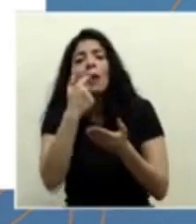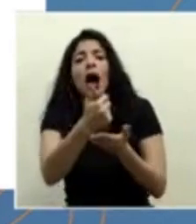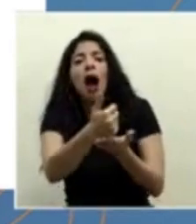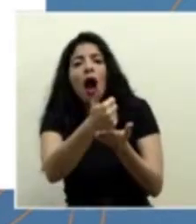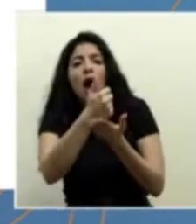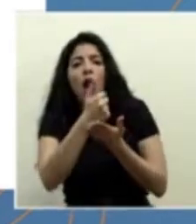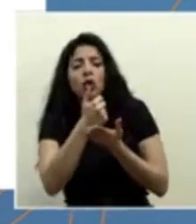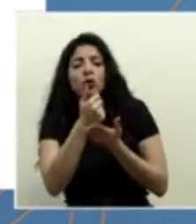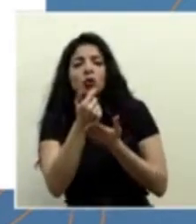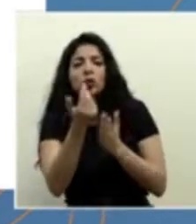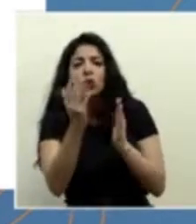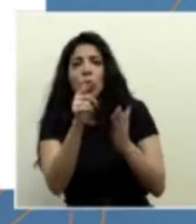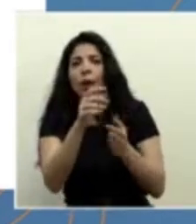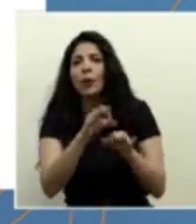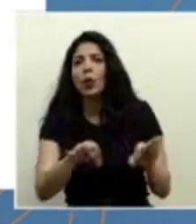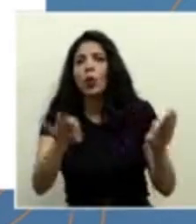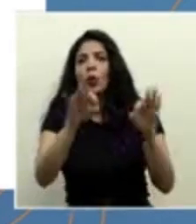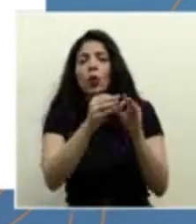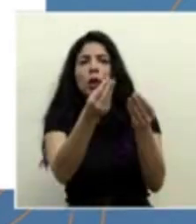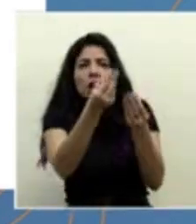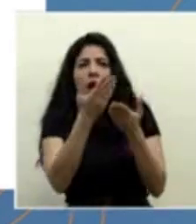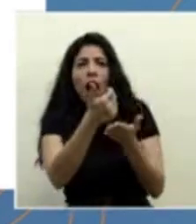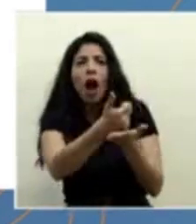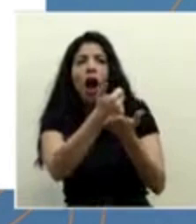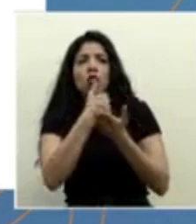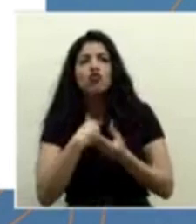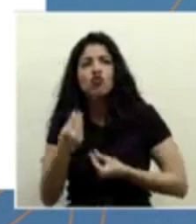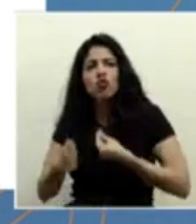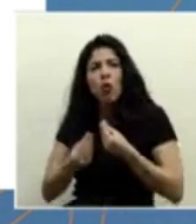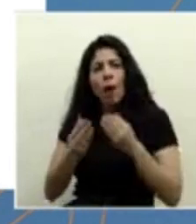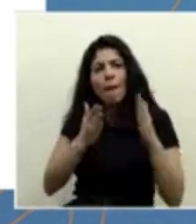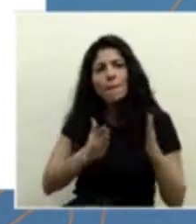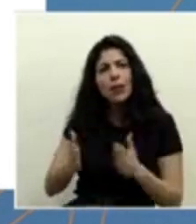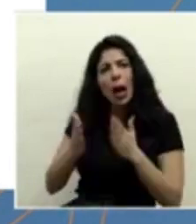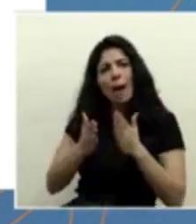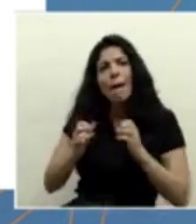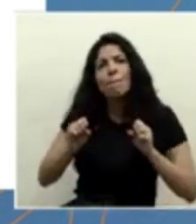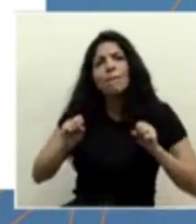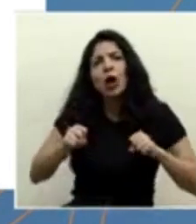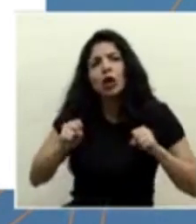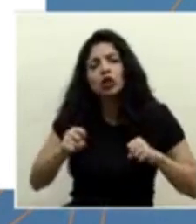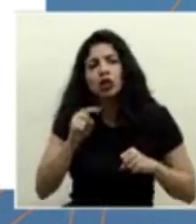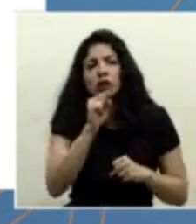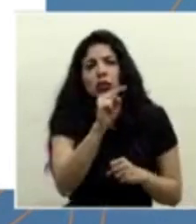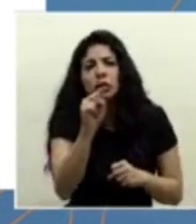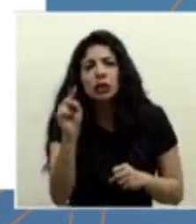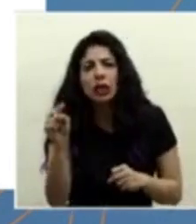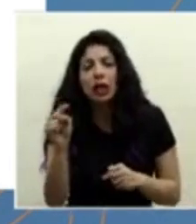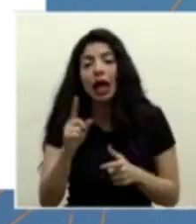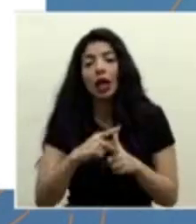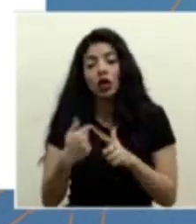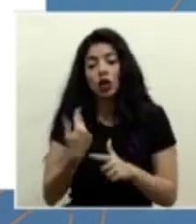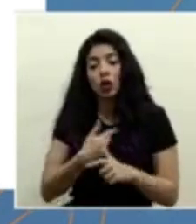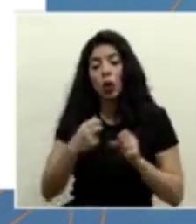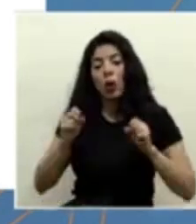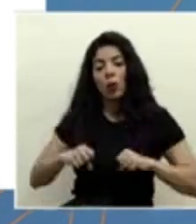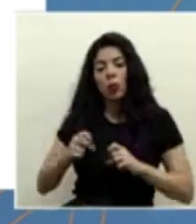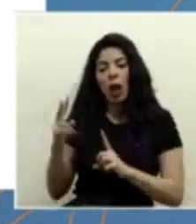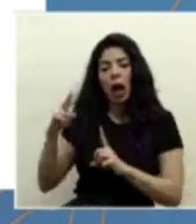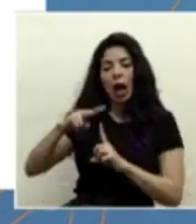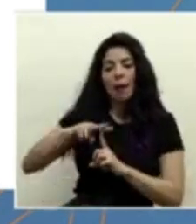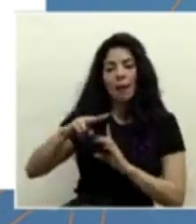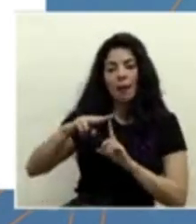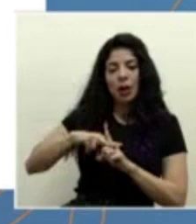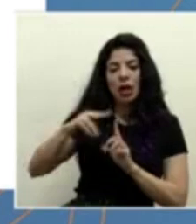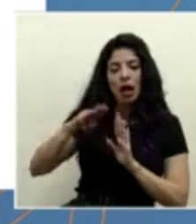es una herramienta importante para planificar y saber cómo podemos eventualmente tomar medidas de acuerdo a